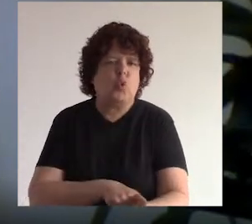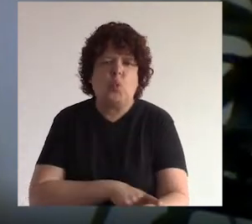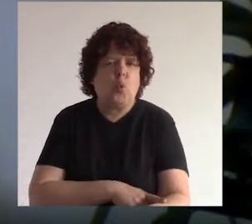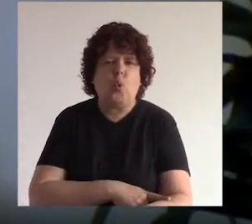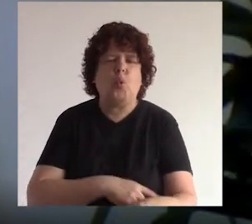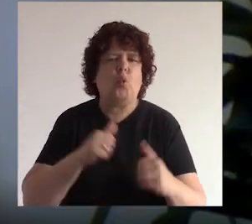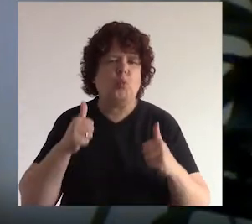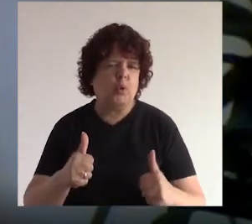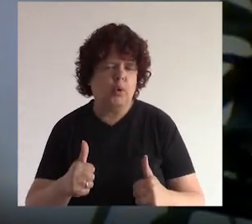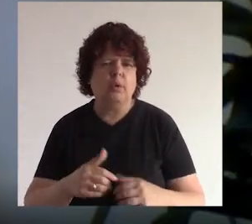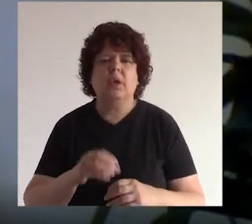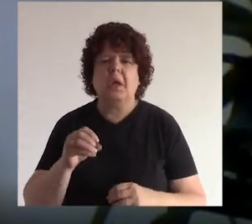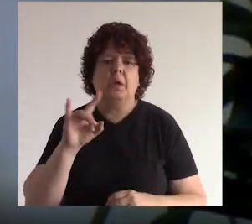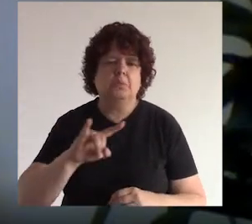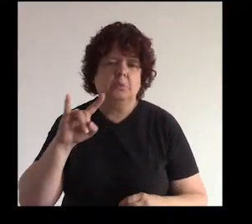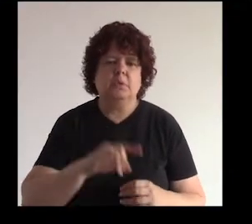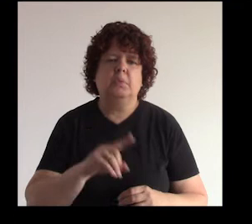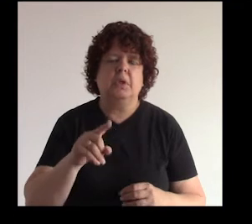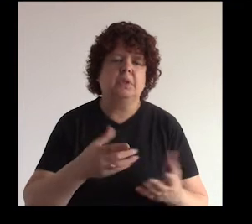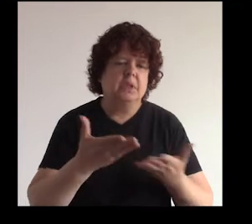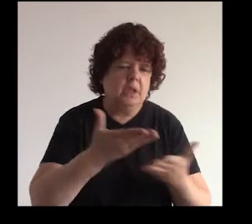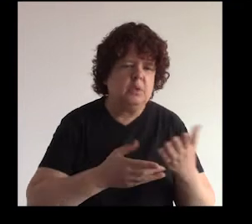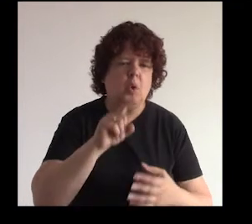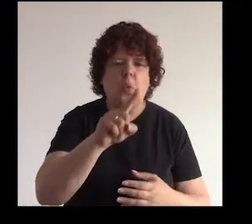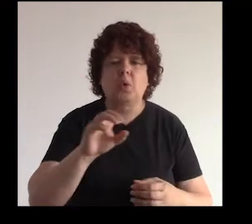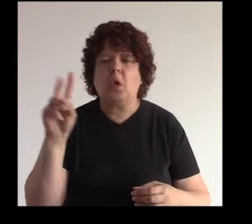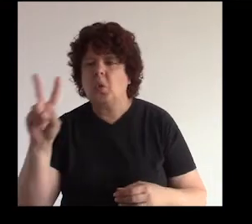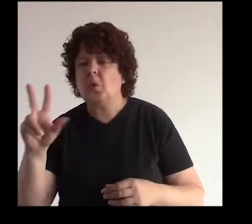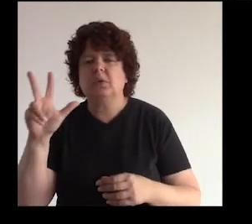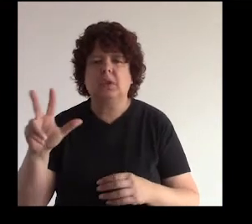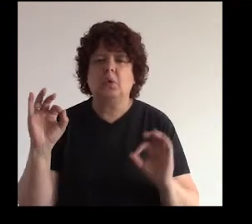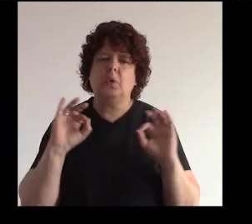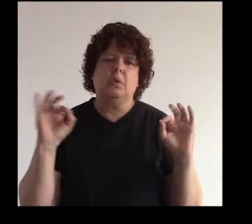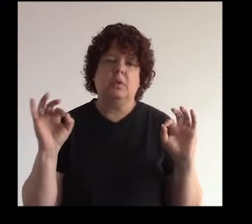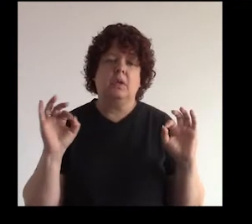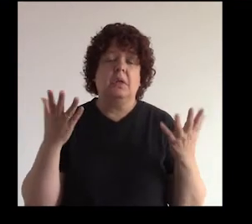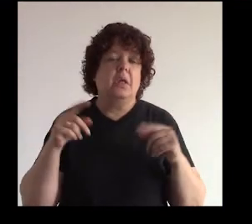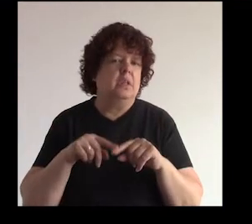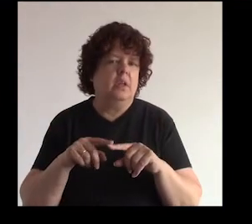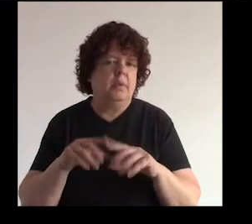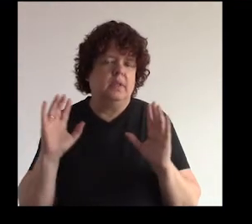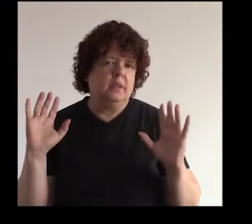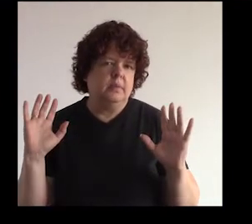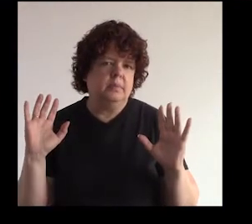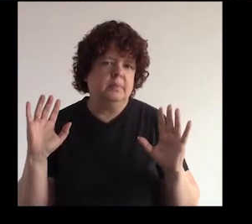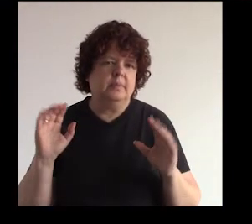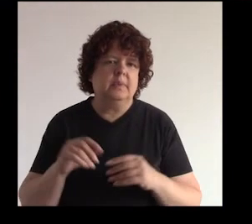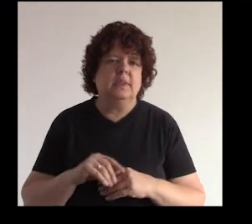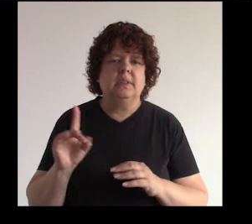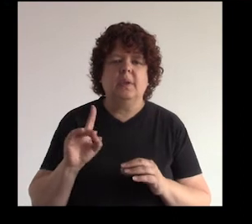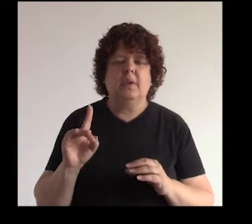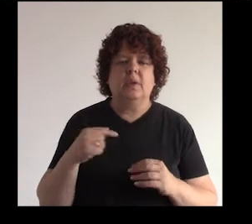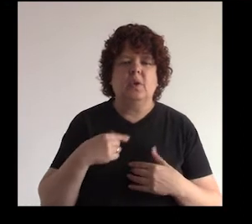eliges finalmente donde vas a interactuar ¿no? puedes interactuar en una dos en tres en ninguna bueno también es una